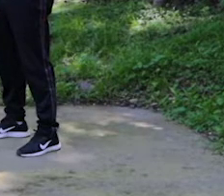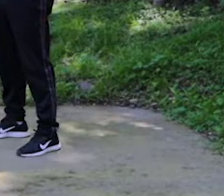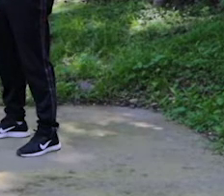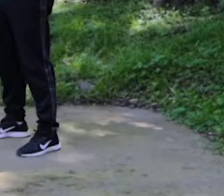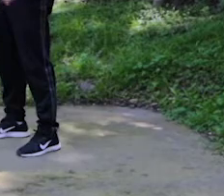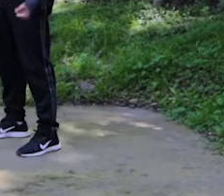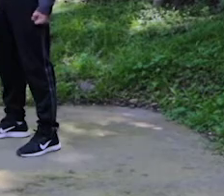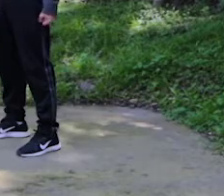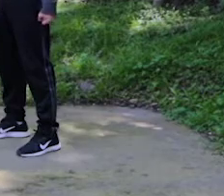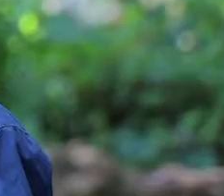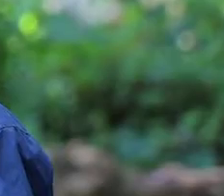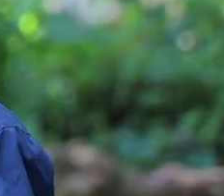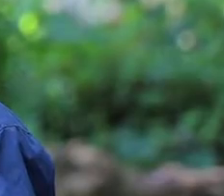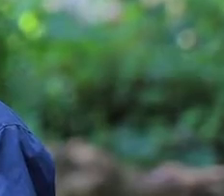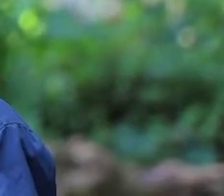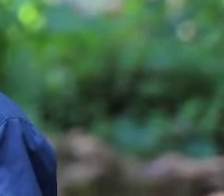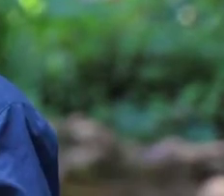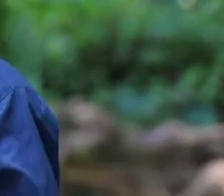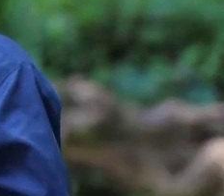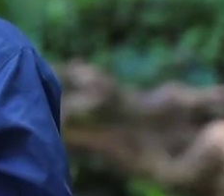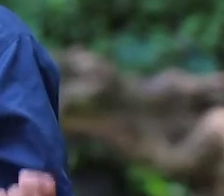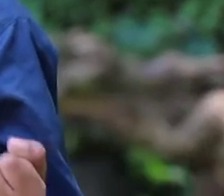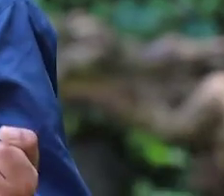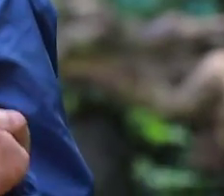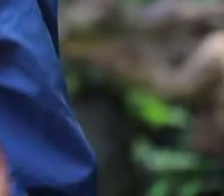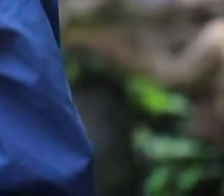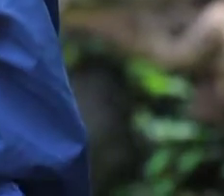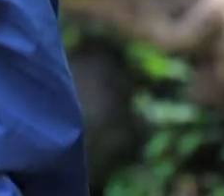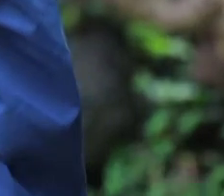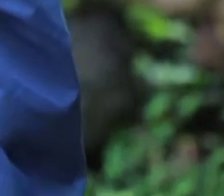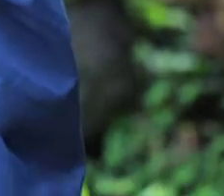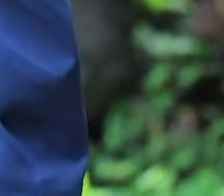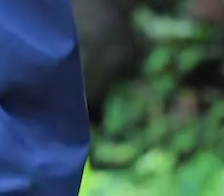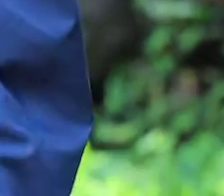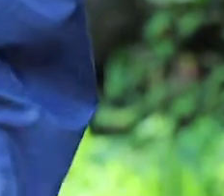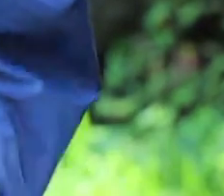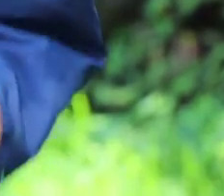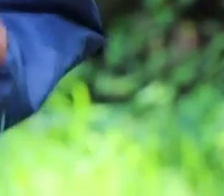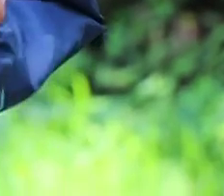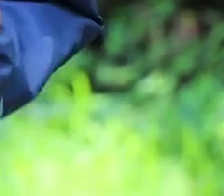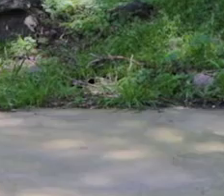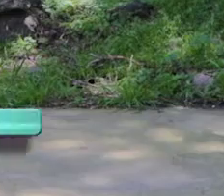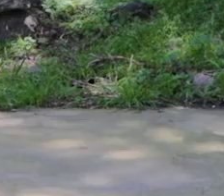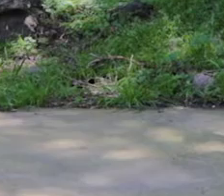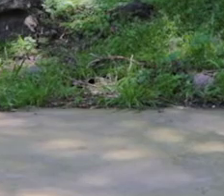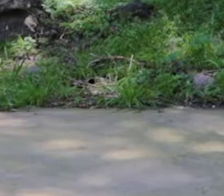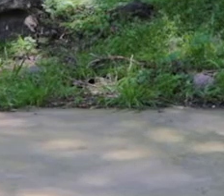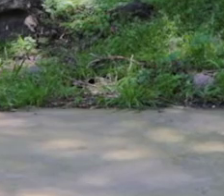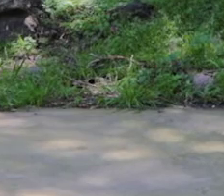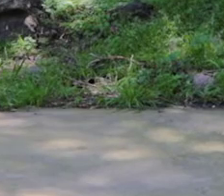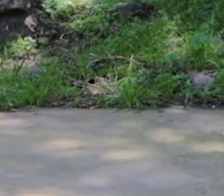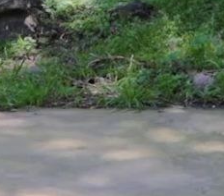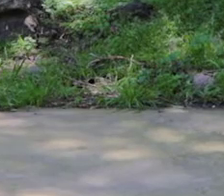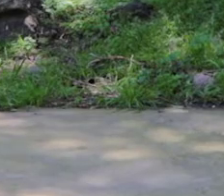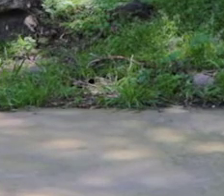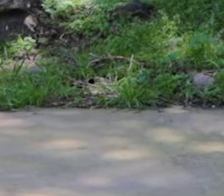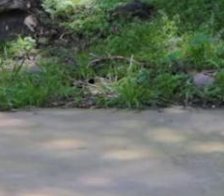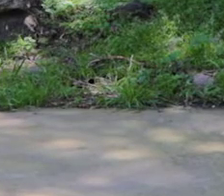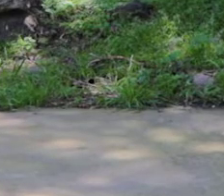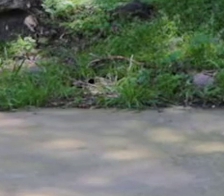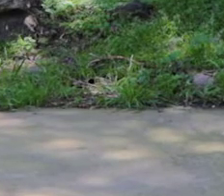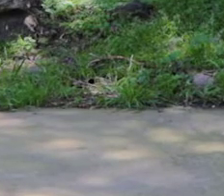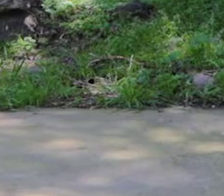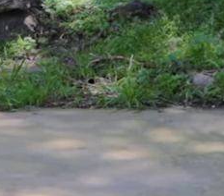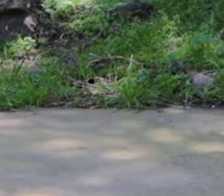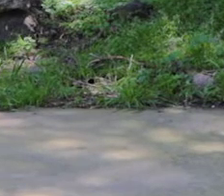Bien, flexionamos, a 90 grados, bajamos, flexión, extensión, flexión,